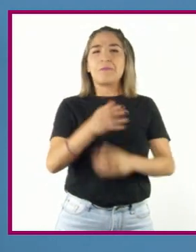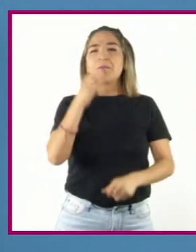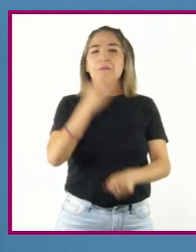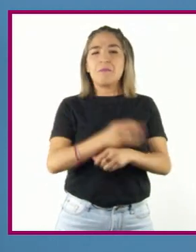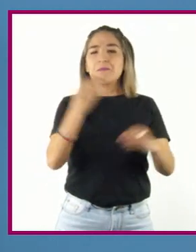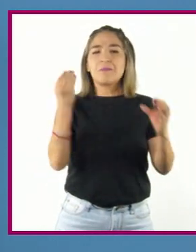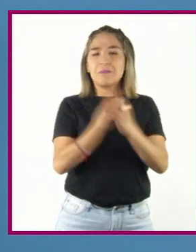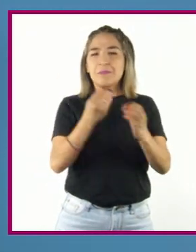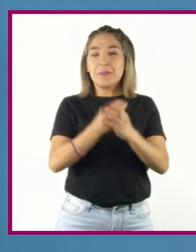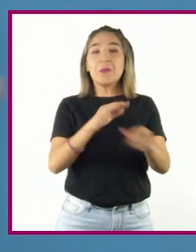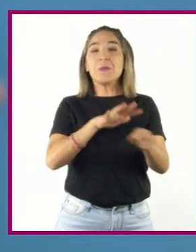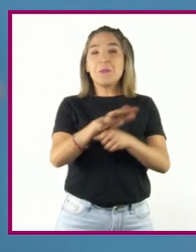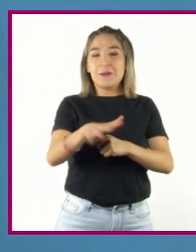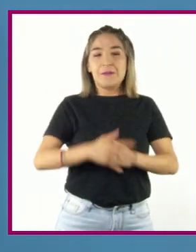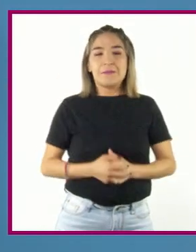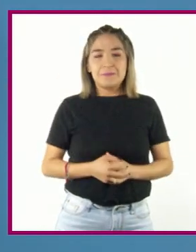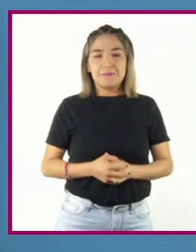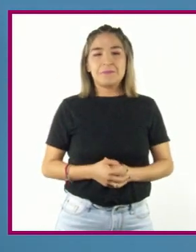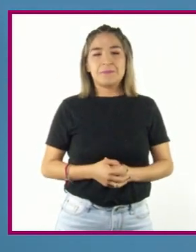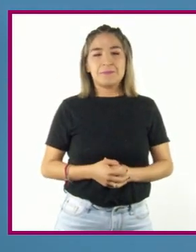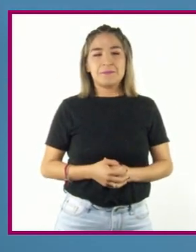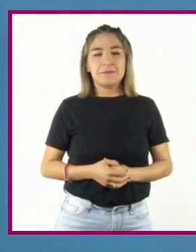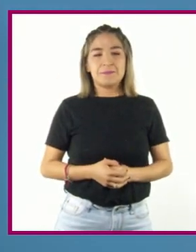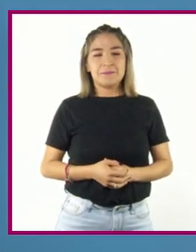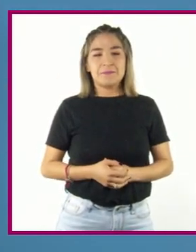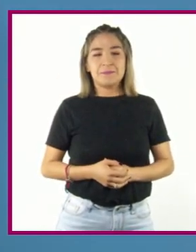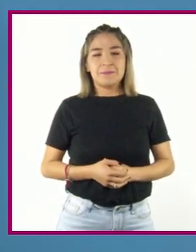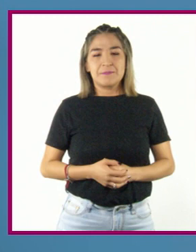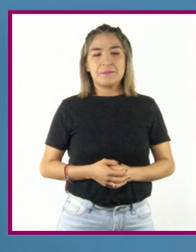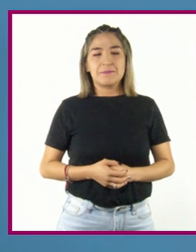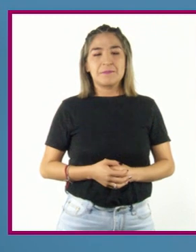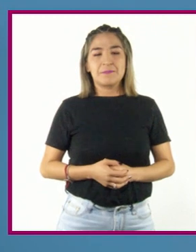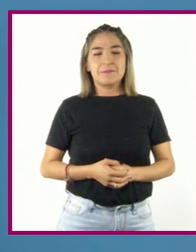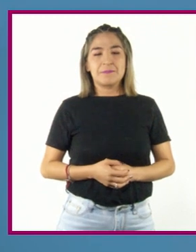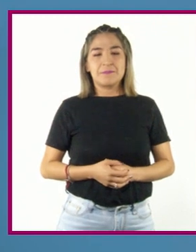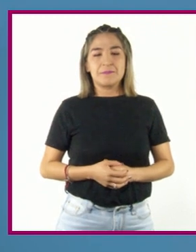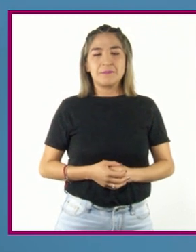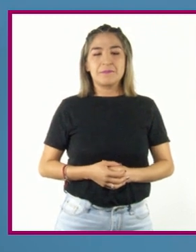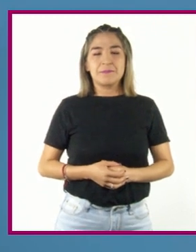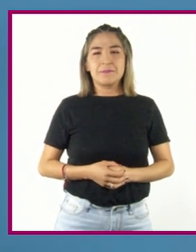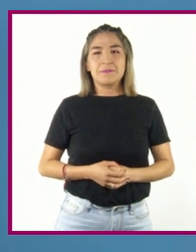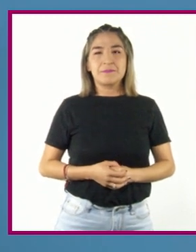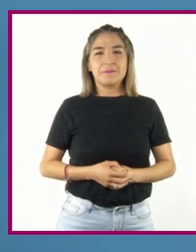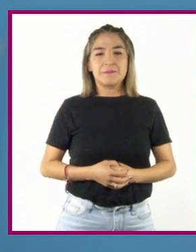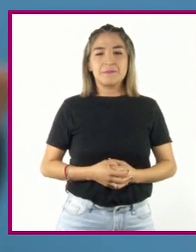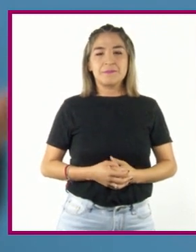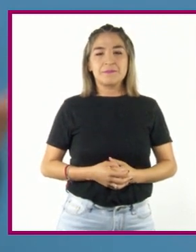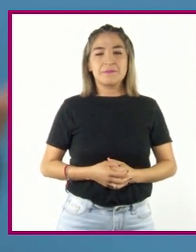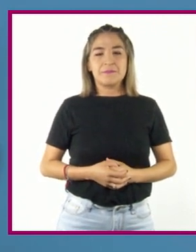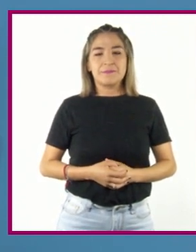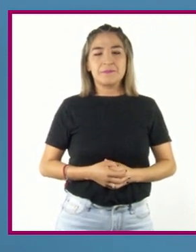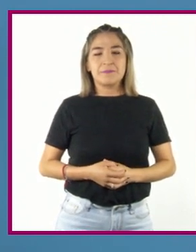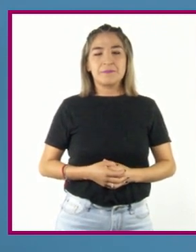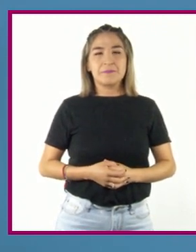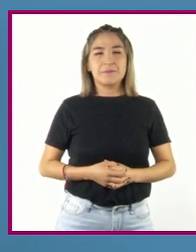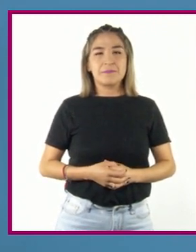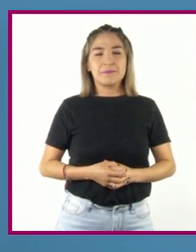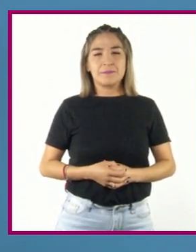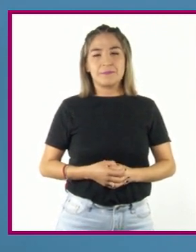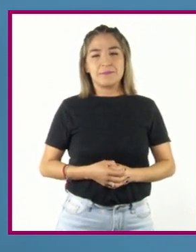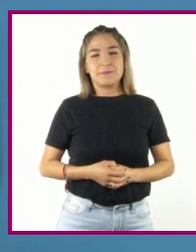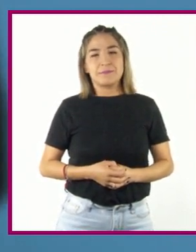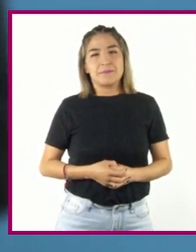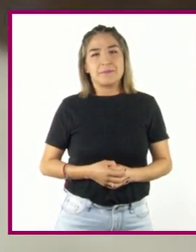sesión de hoy es distinguir entre los conflictos violentos que tienen lugar en algunos países y las guerras entre